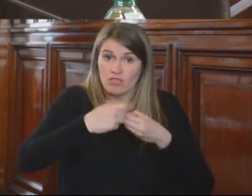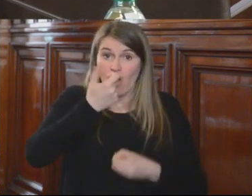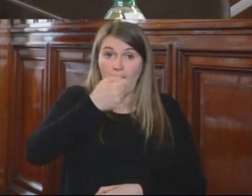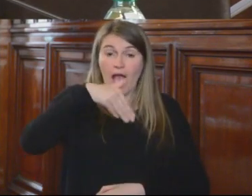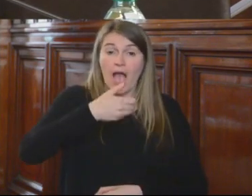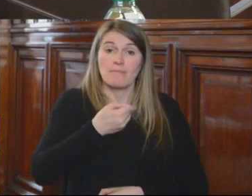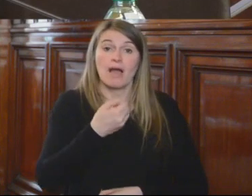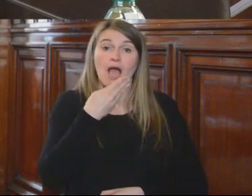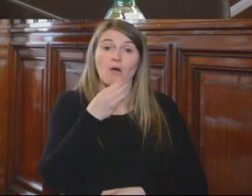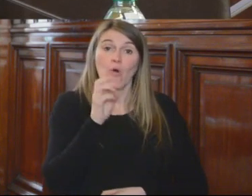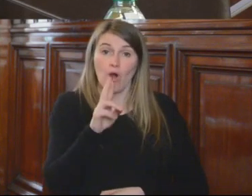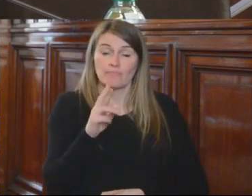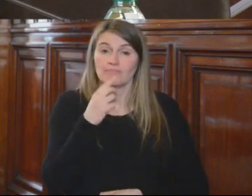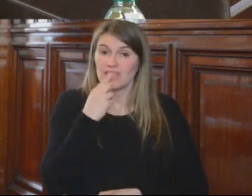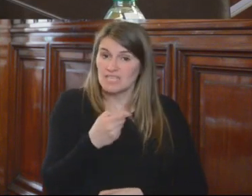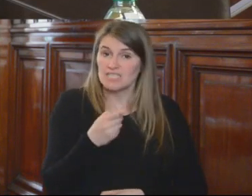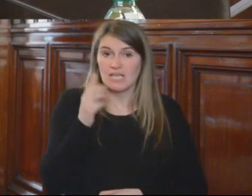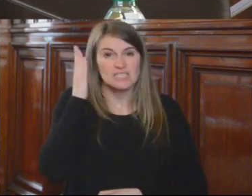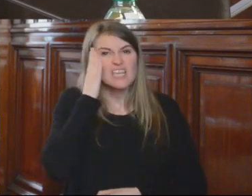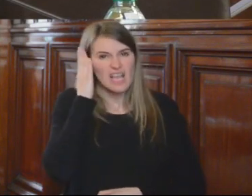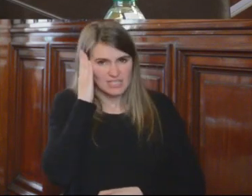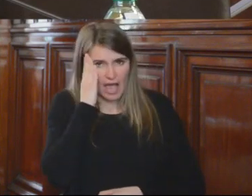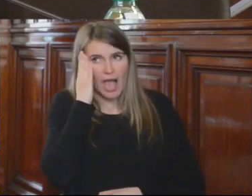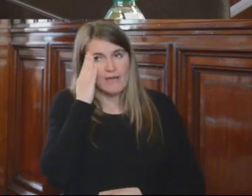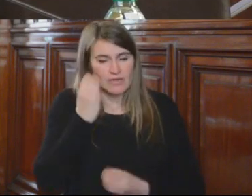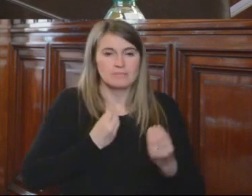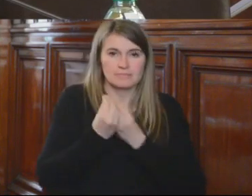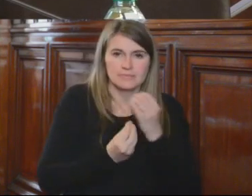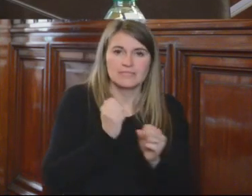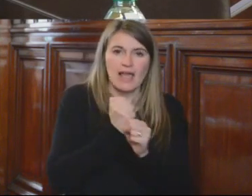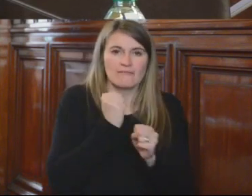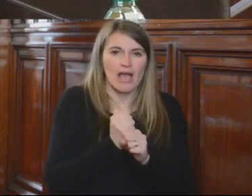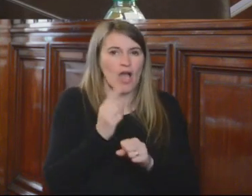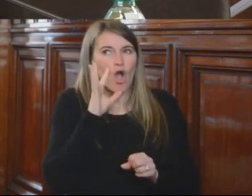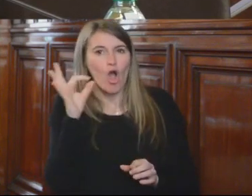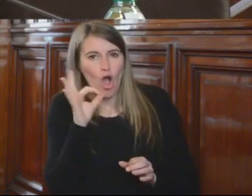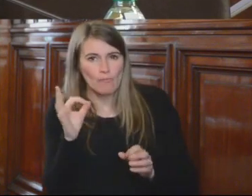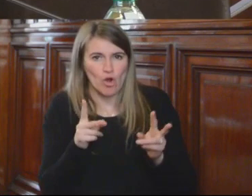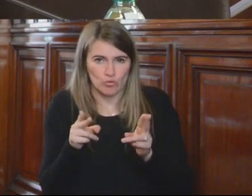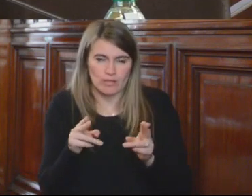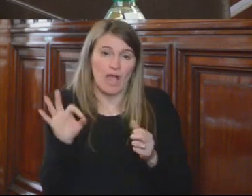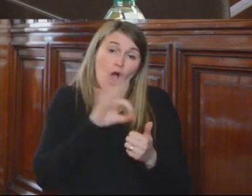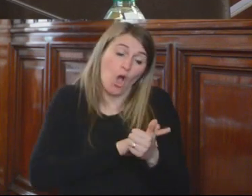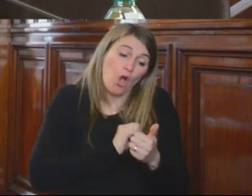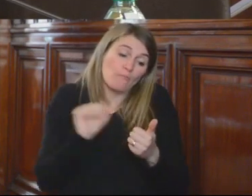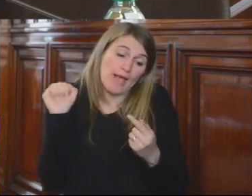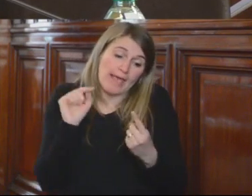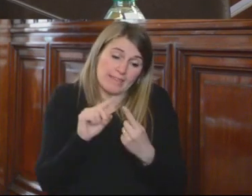conscientes de su situación temporal en el ejercicio del cargo, extremo que se evidencia por dos aspectos. Primero,